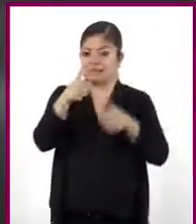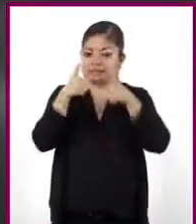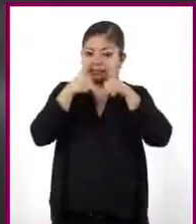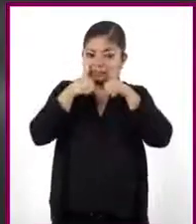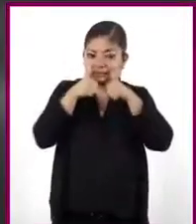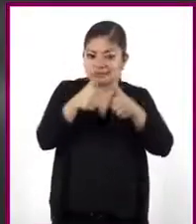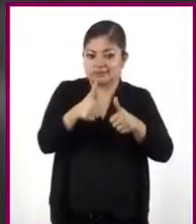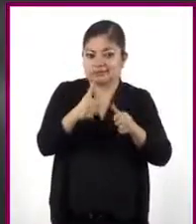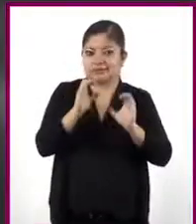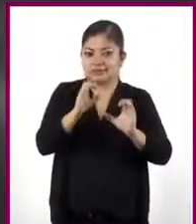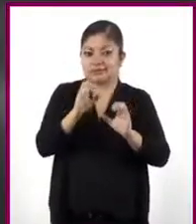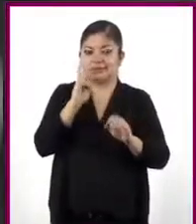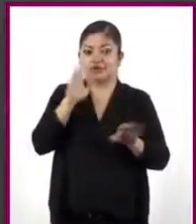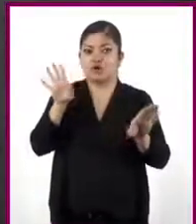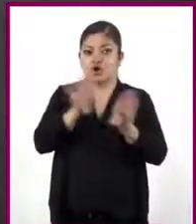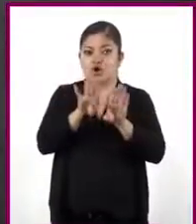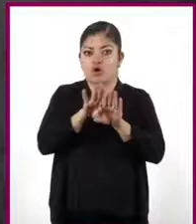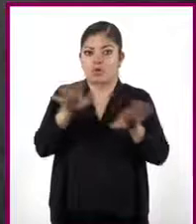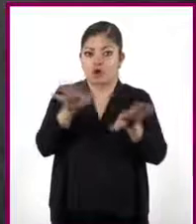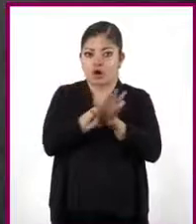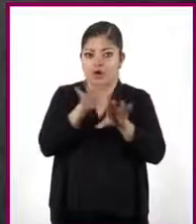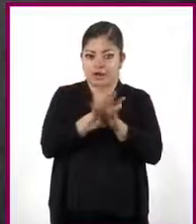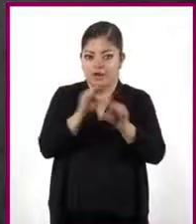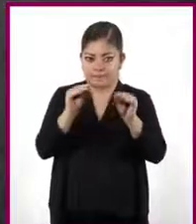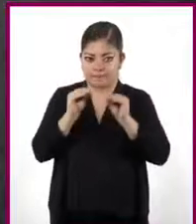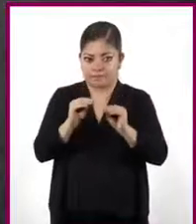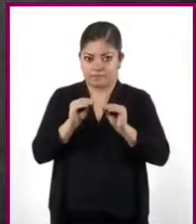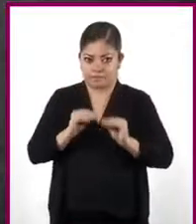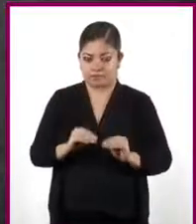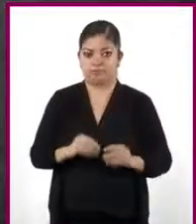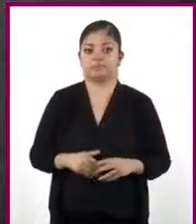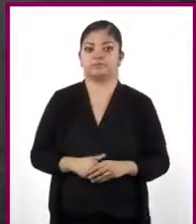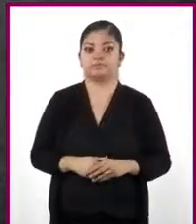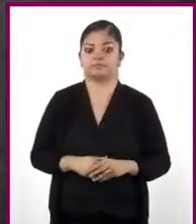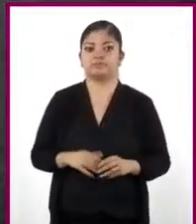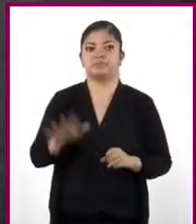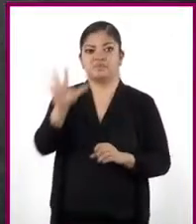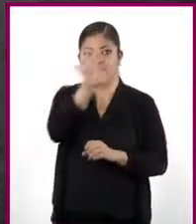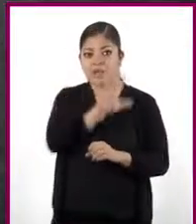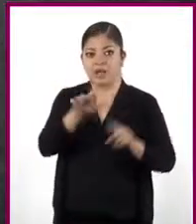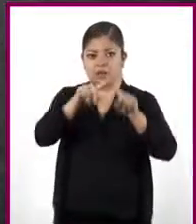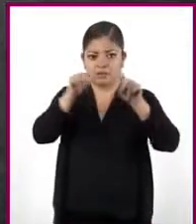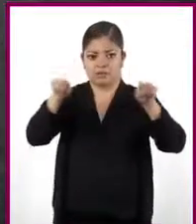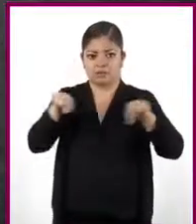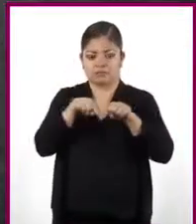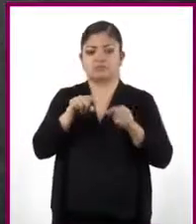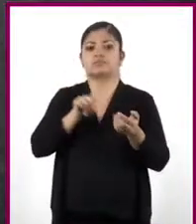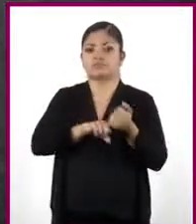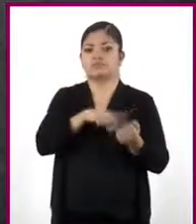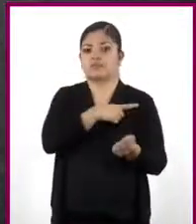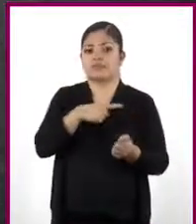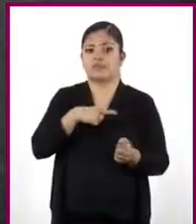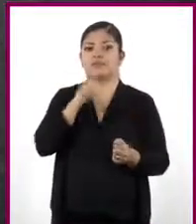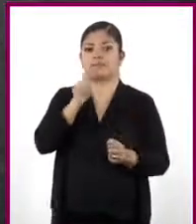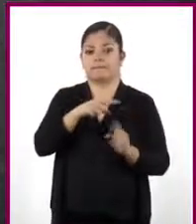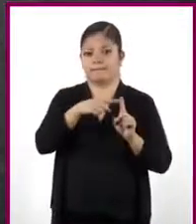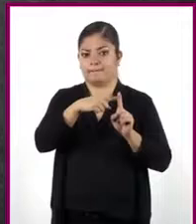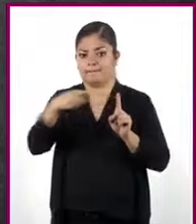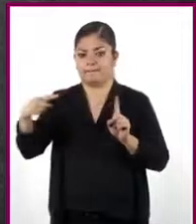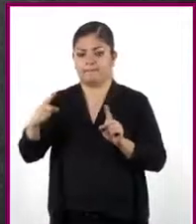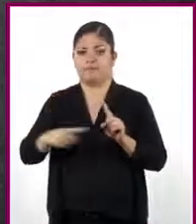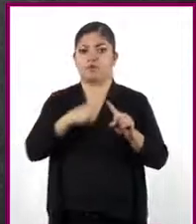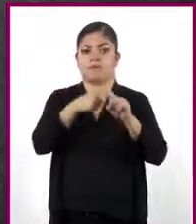las transformaciones algebraicas. Una manera de expresar el área del rectángulo es multiplicar su base por su altura.